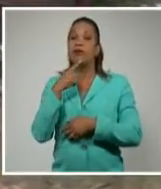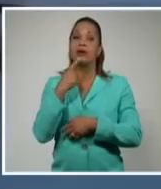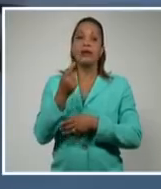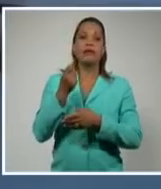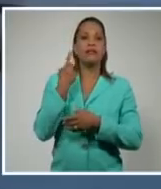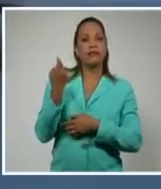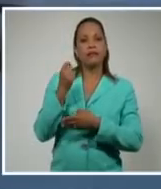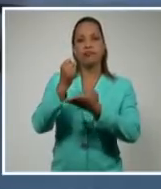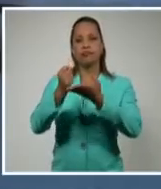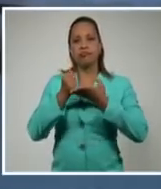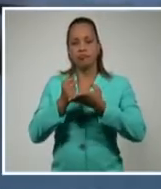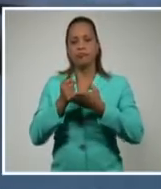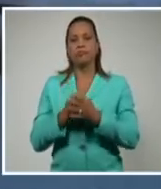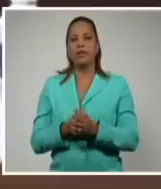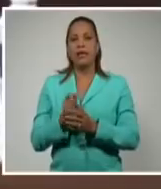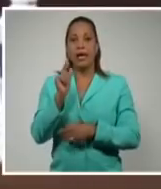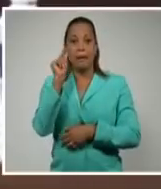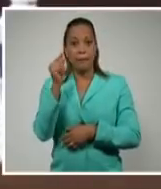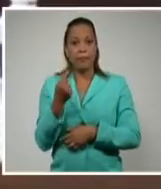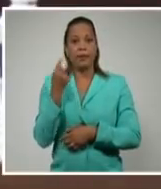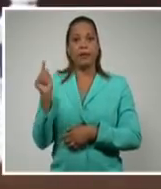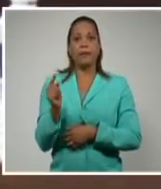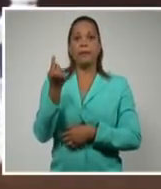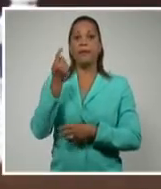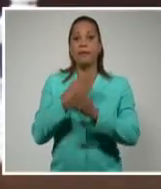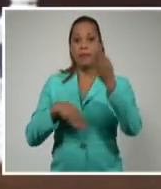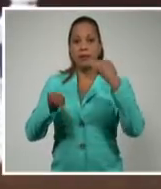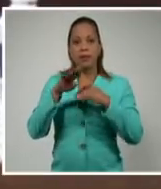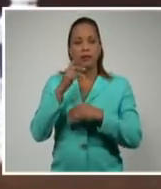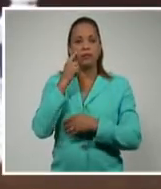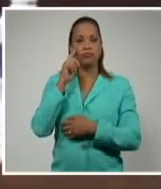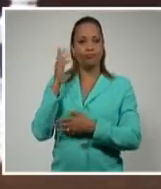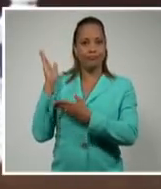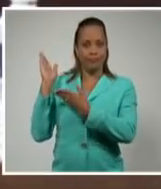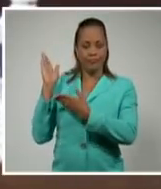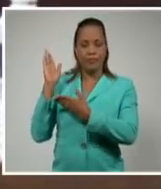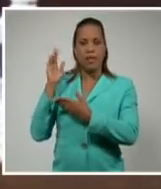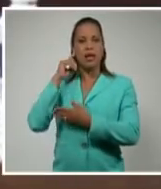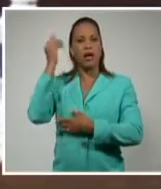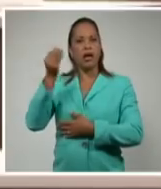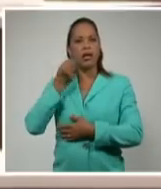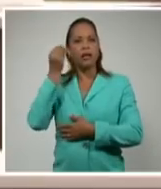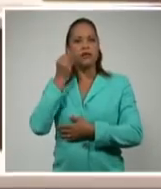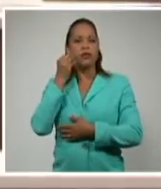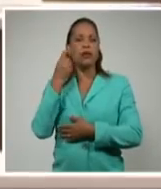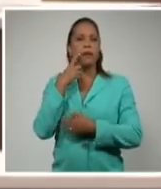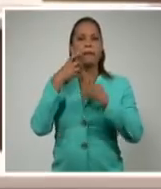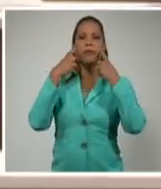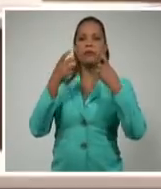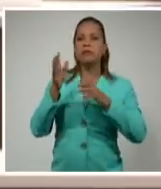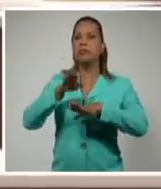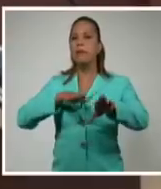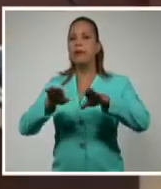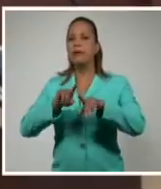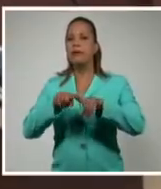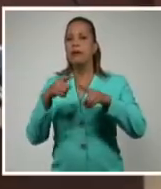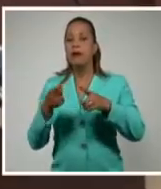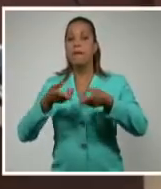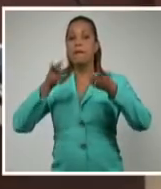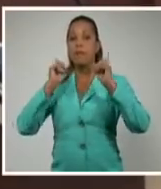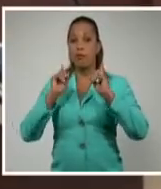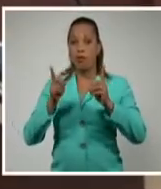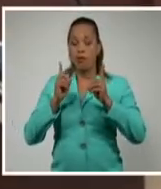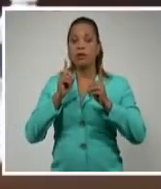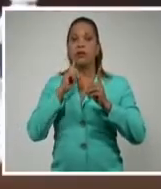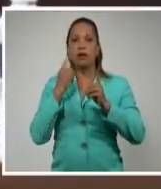El primer ministro, Manuel Marrero Cruz, valoró la importancia del proceso de preparación para que la política sea correctamente